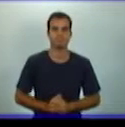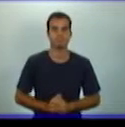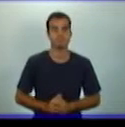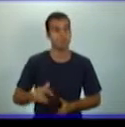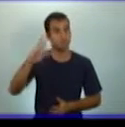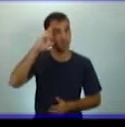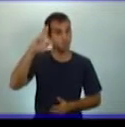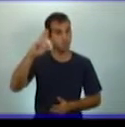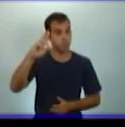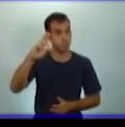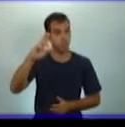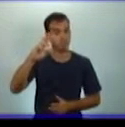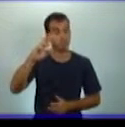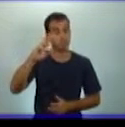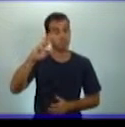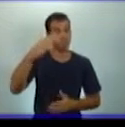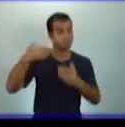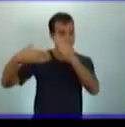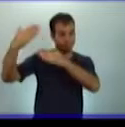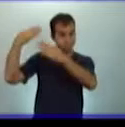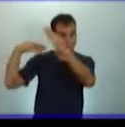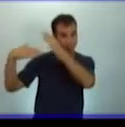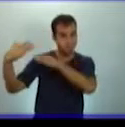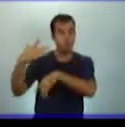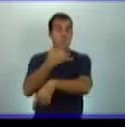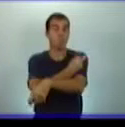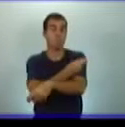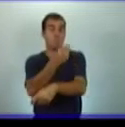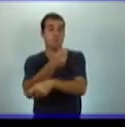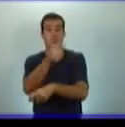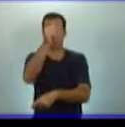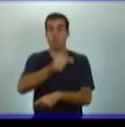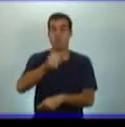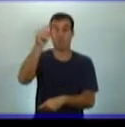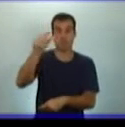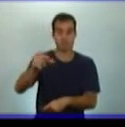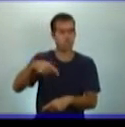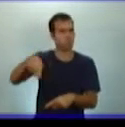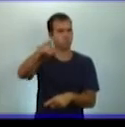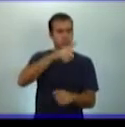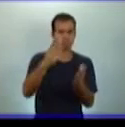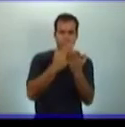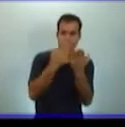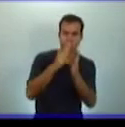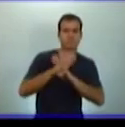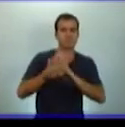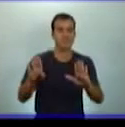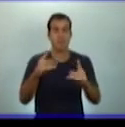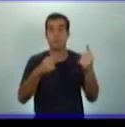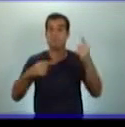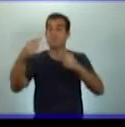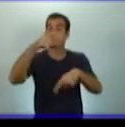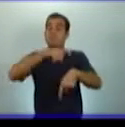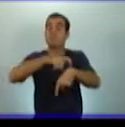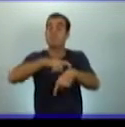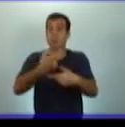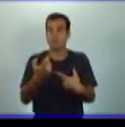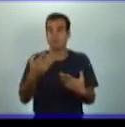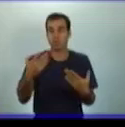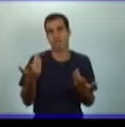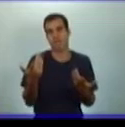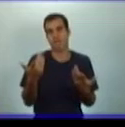maestros trabajaste los principales momentos del desarrollo constitucional, pero también